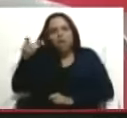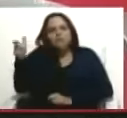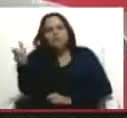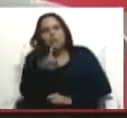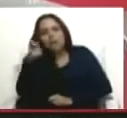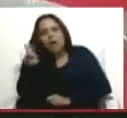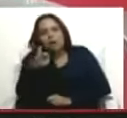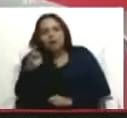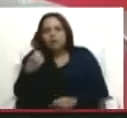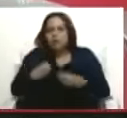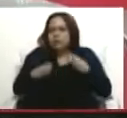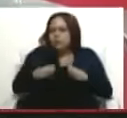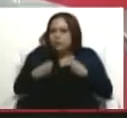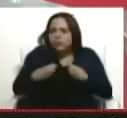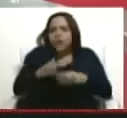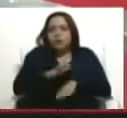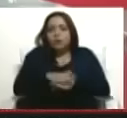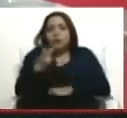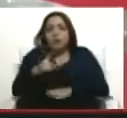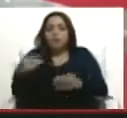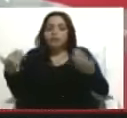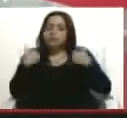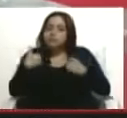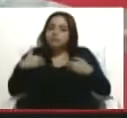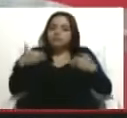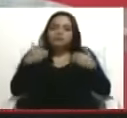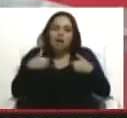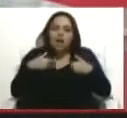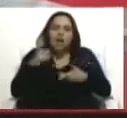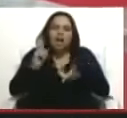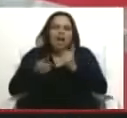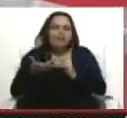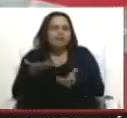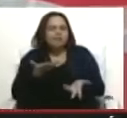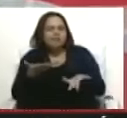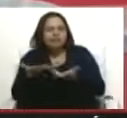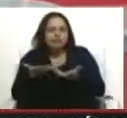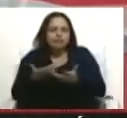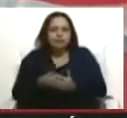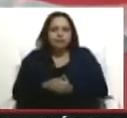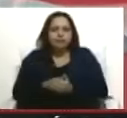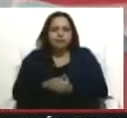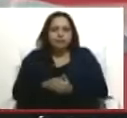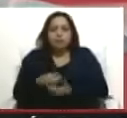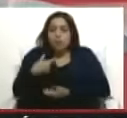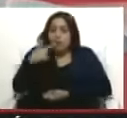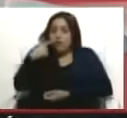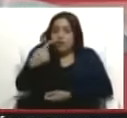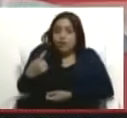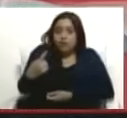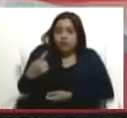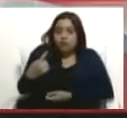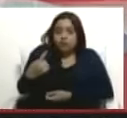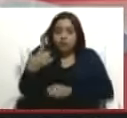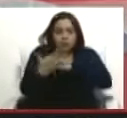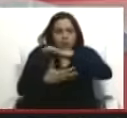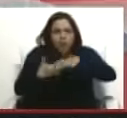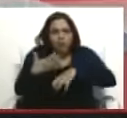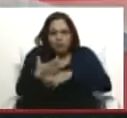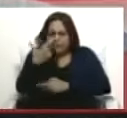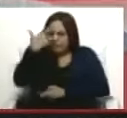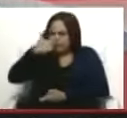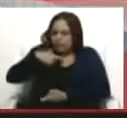desesperadamente, porque debe sufrir algún tipo de, yo diría, de trastorno en su